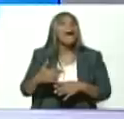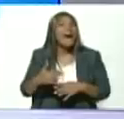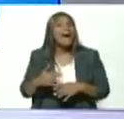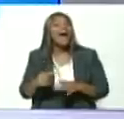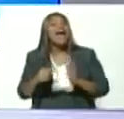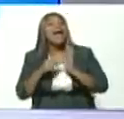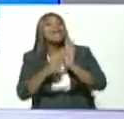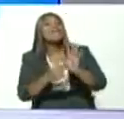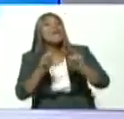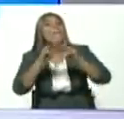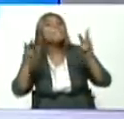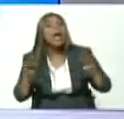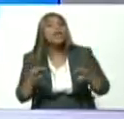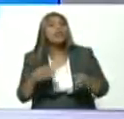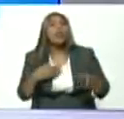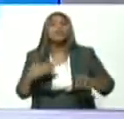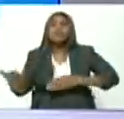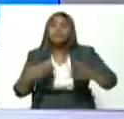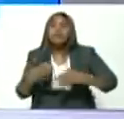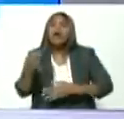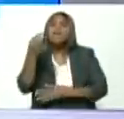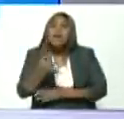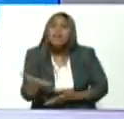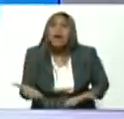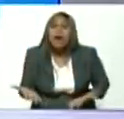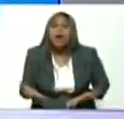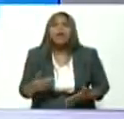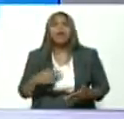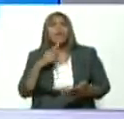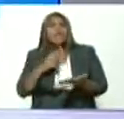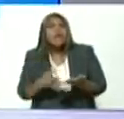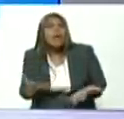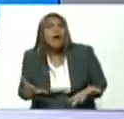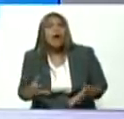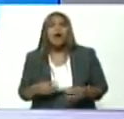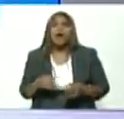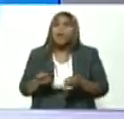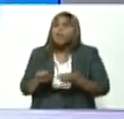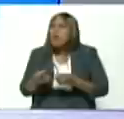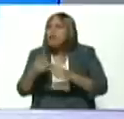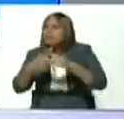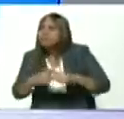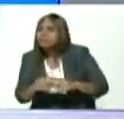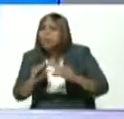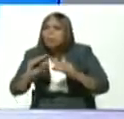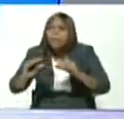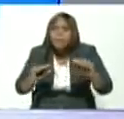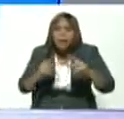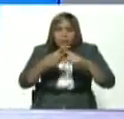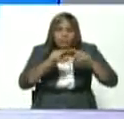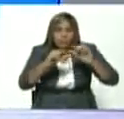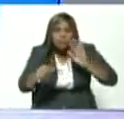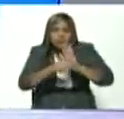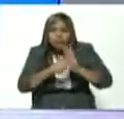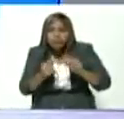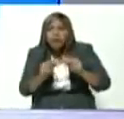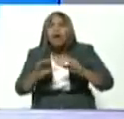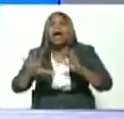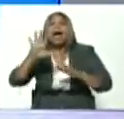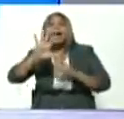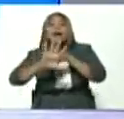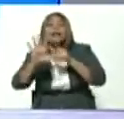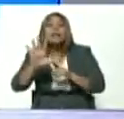hablar con la verdad negociar con la verdad buscar los recursos distribuirlos correctamente y en este caso en el quinto punto